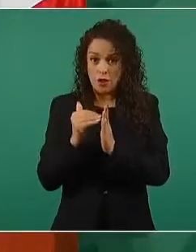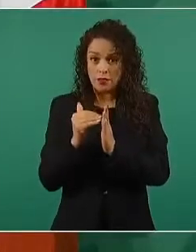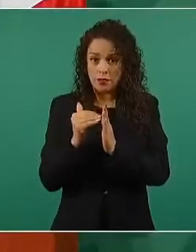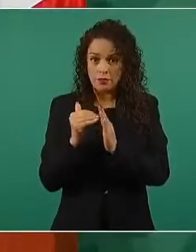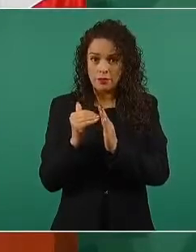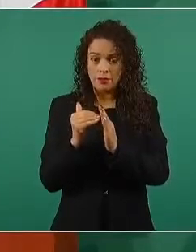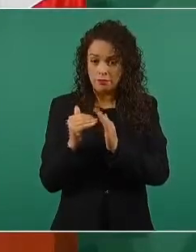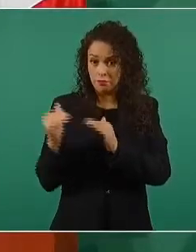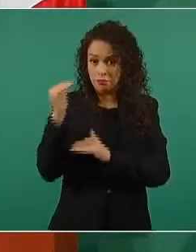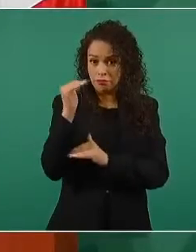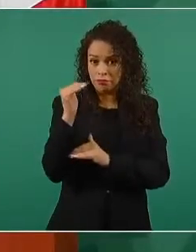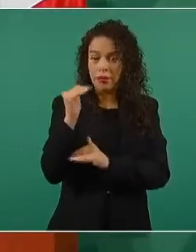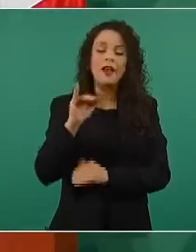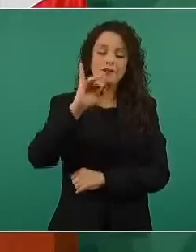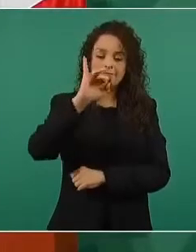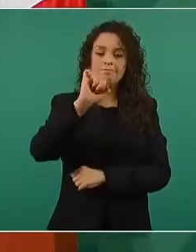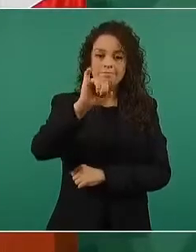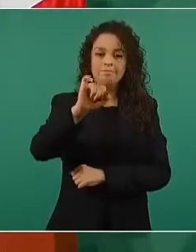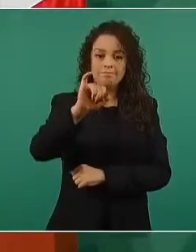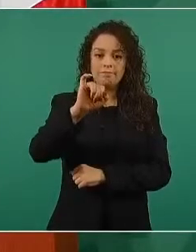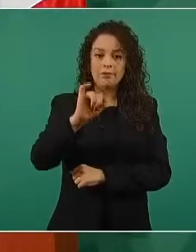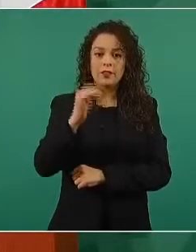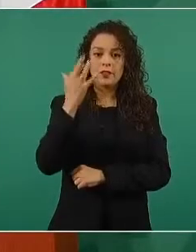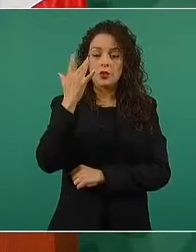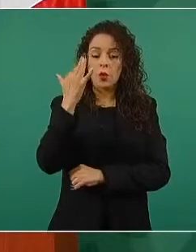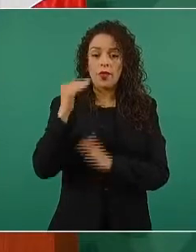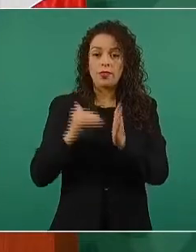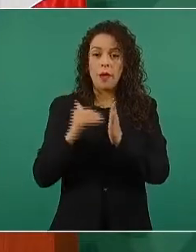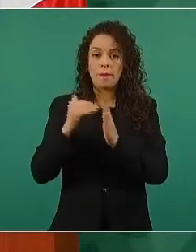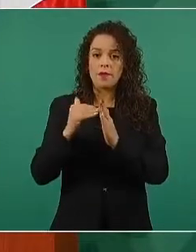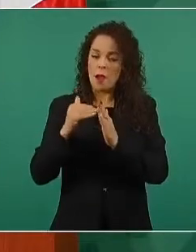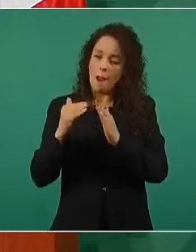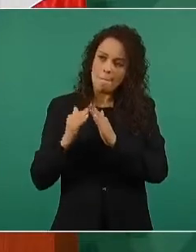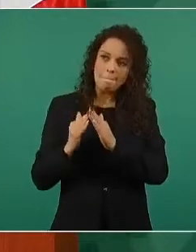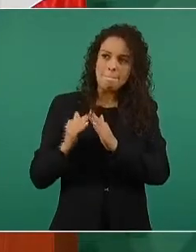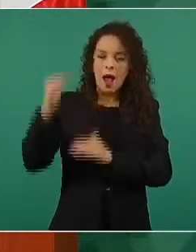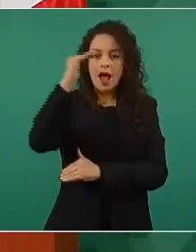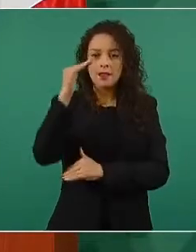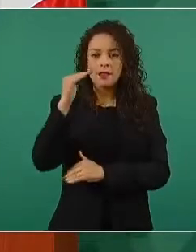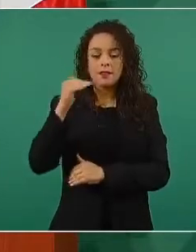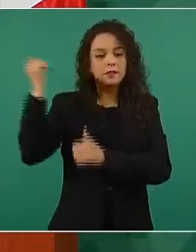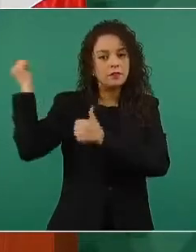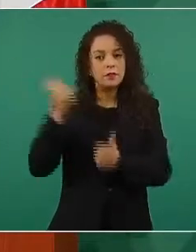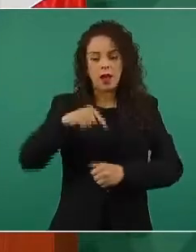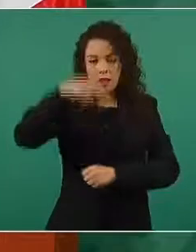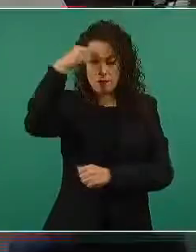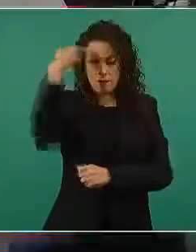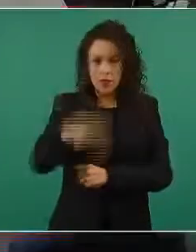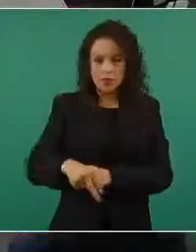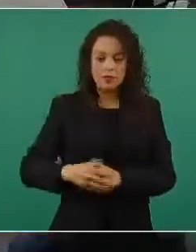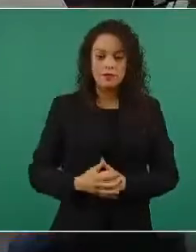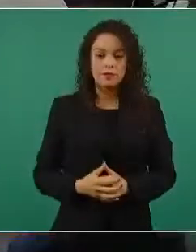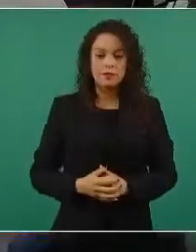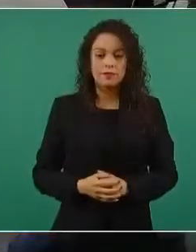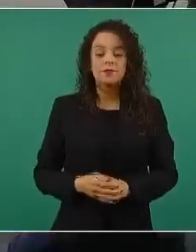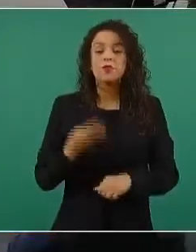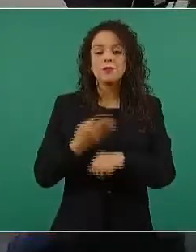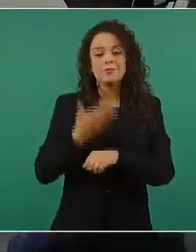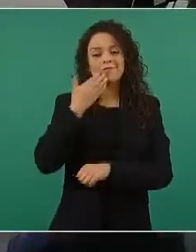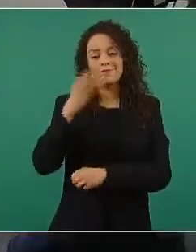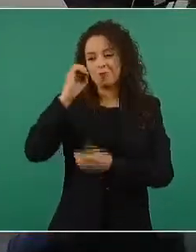Así es, señor. romperá la barrera de los 50 millones de vacunas en México. Muy bien. Gracias, Pedro.